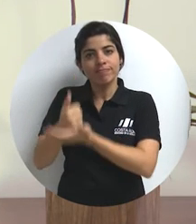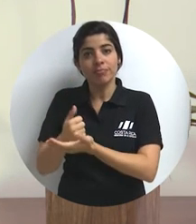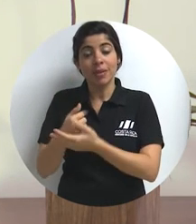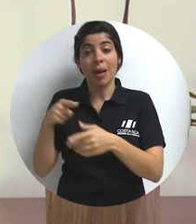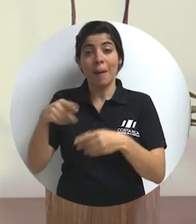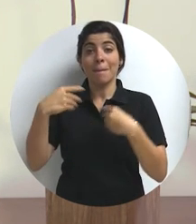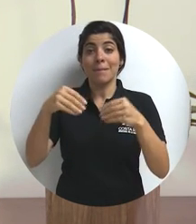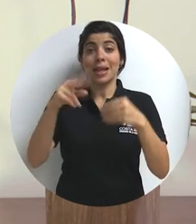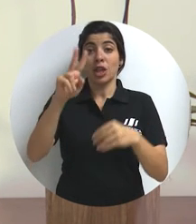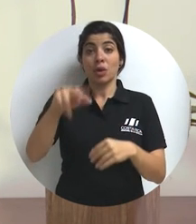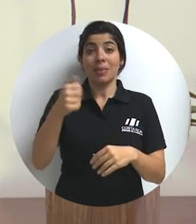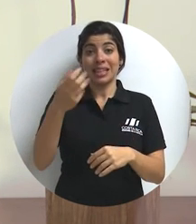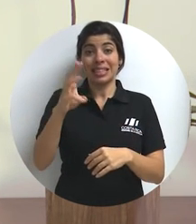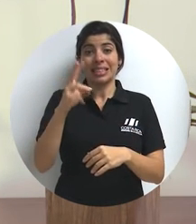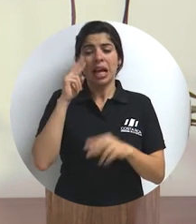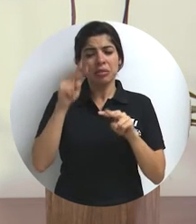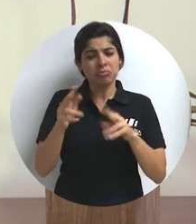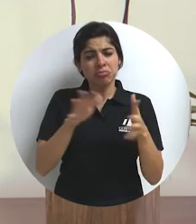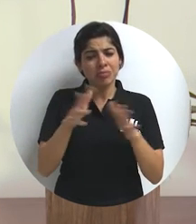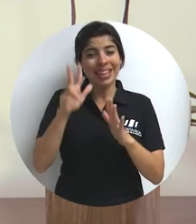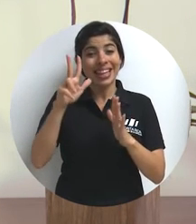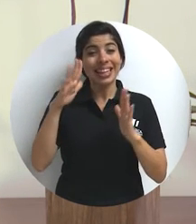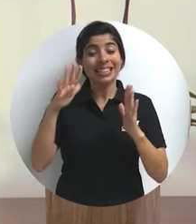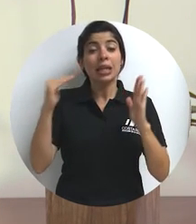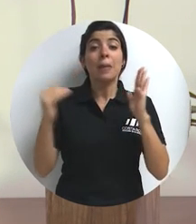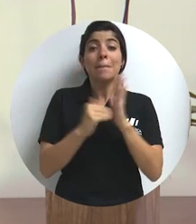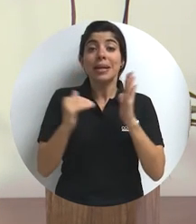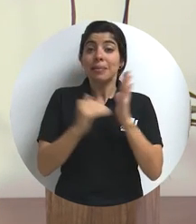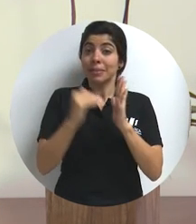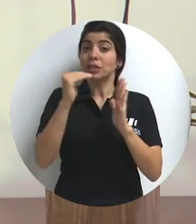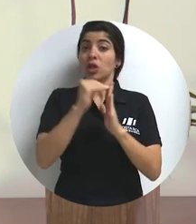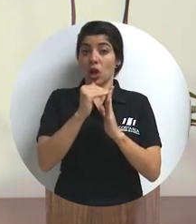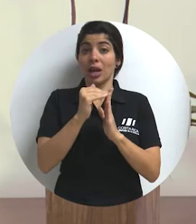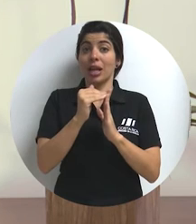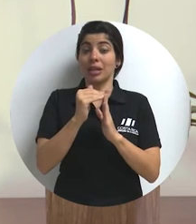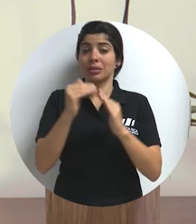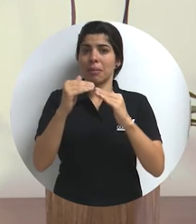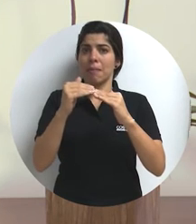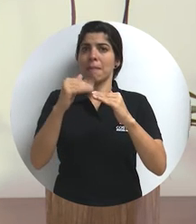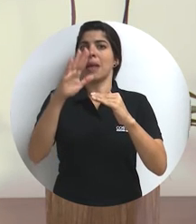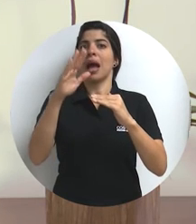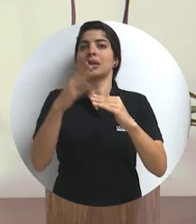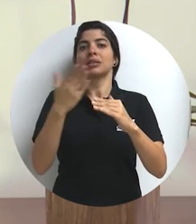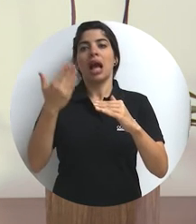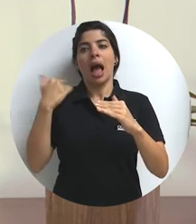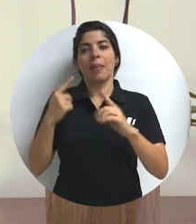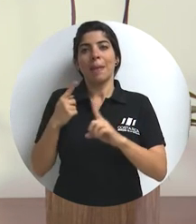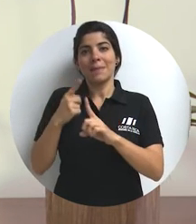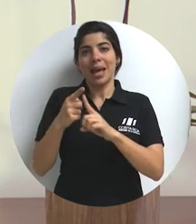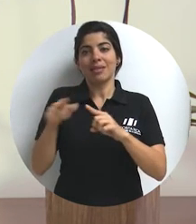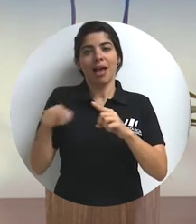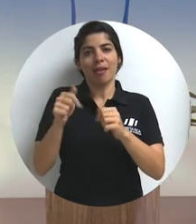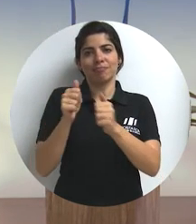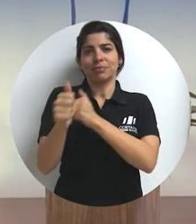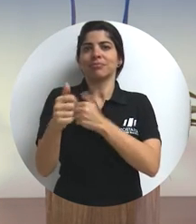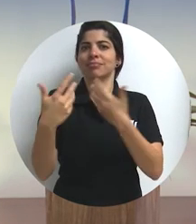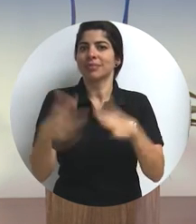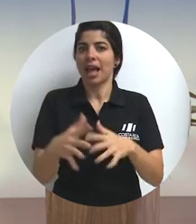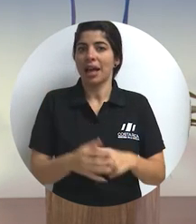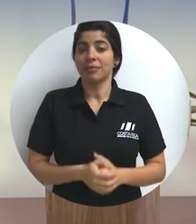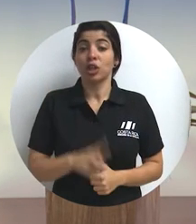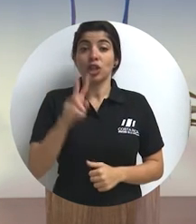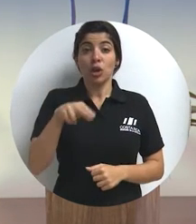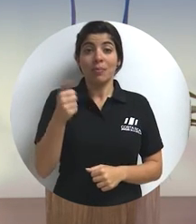Sus ventas para el 2016 se estiman en 35 mil millones, superando la meta. En